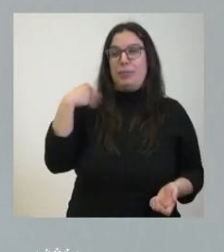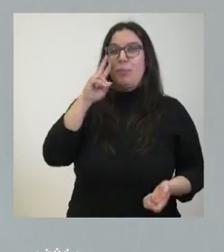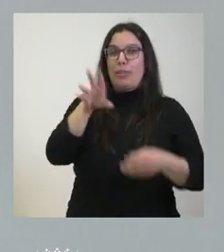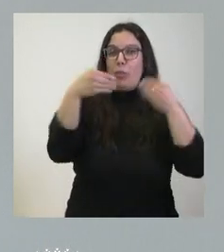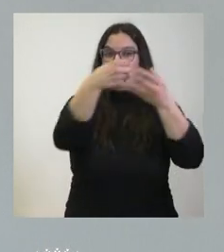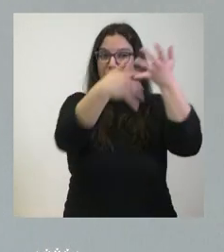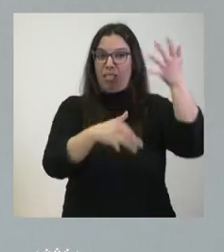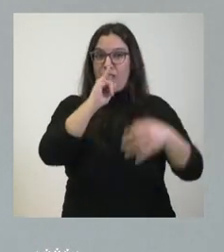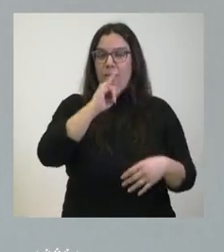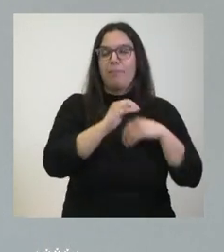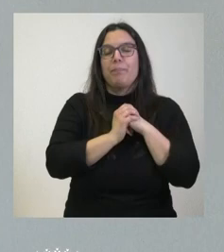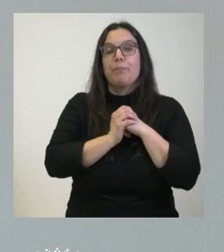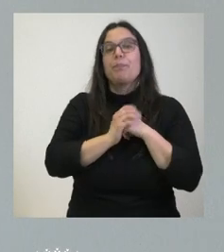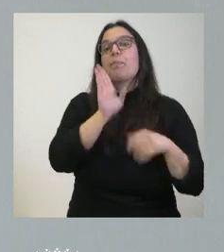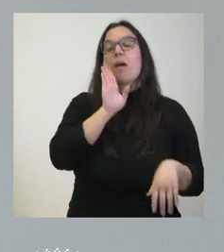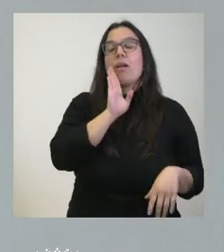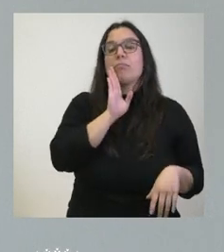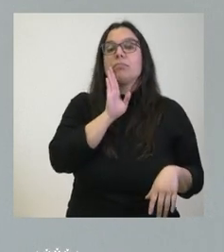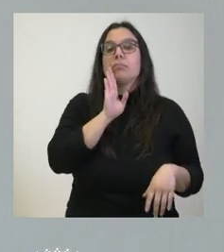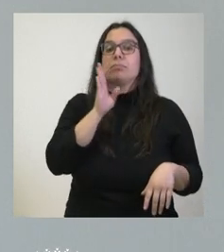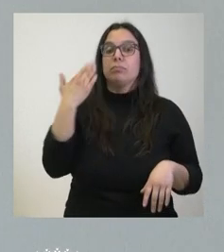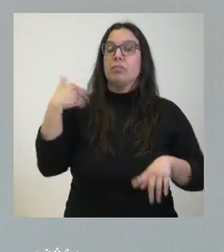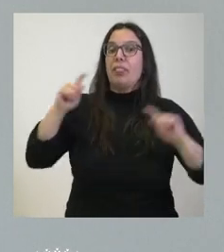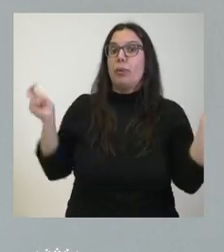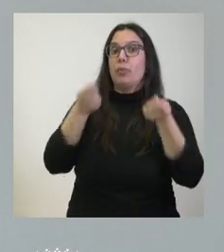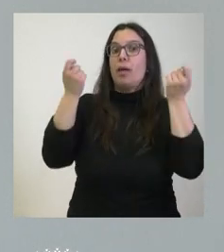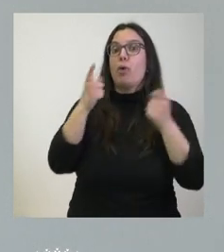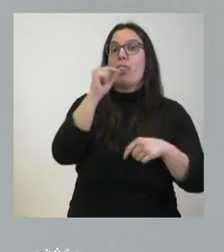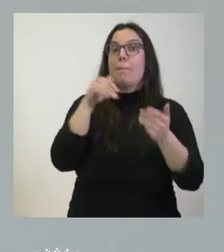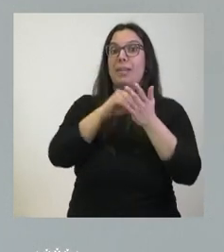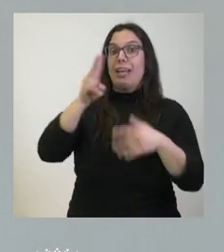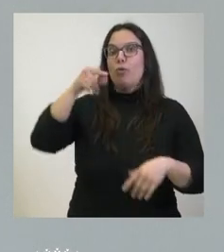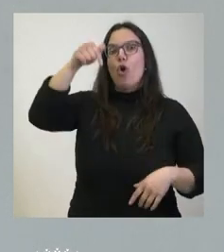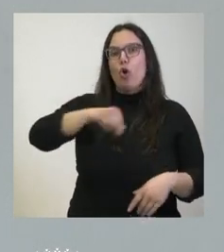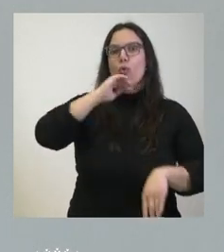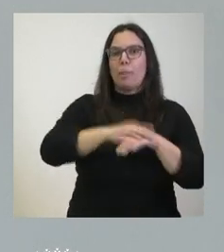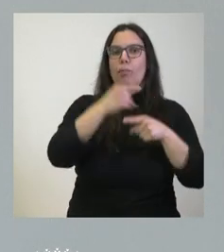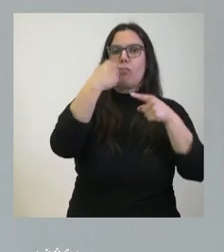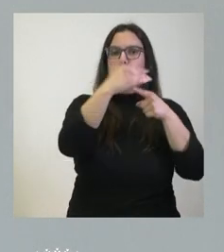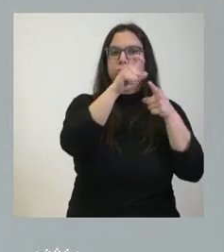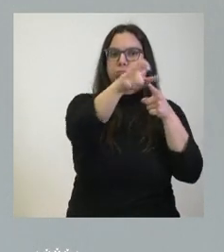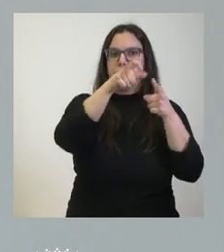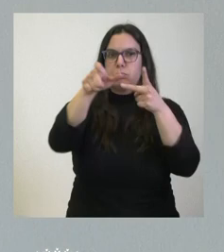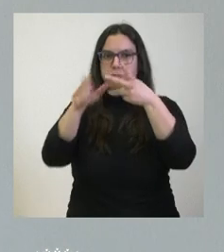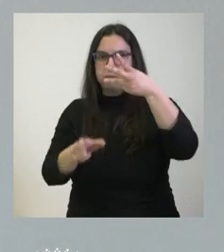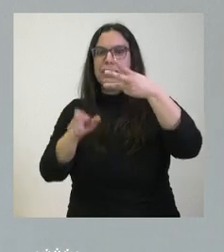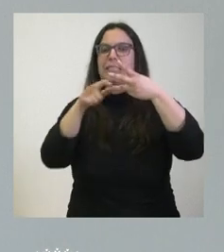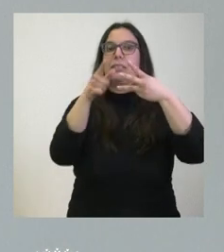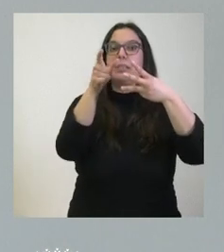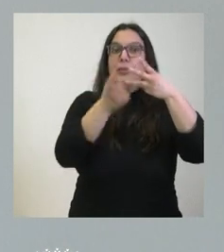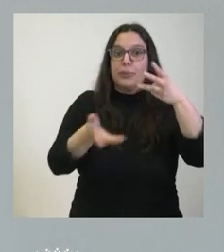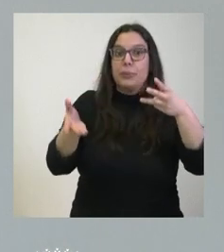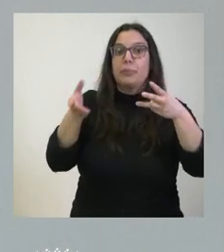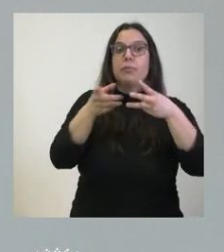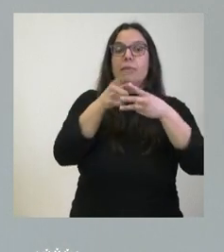como les dije, anunciamos los 100.000 euros, hoy cumplimos mediante este acuerdo la cantidad llegará a estas